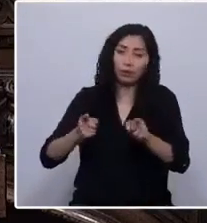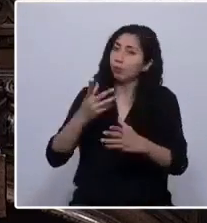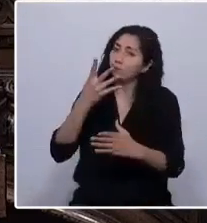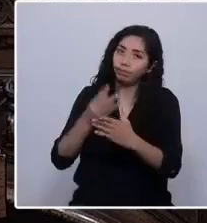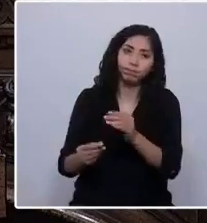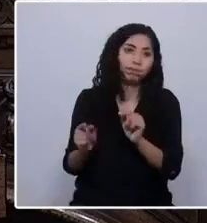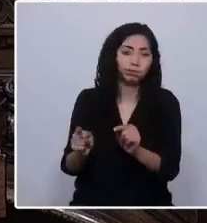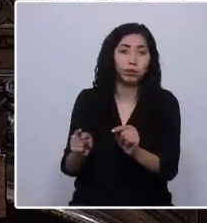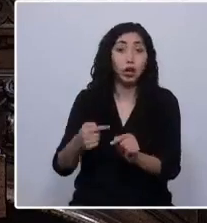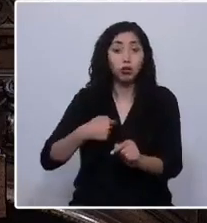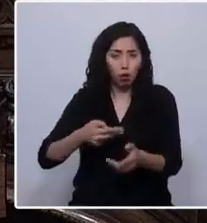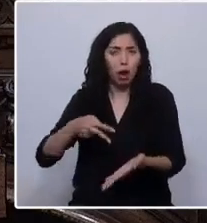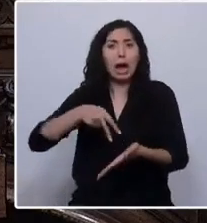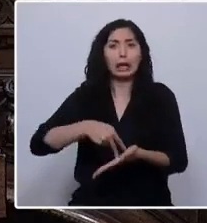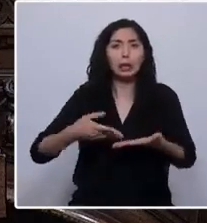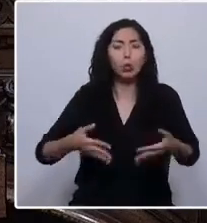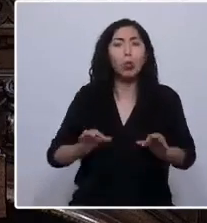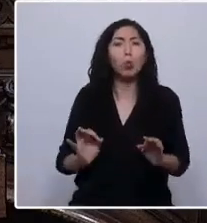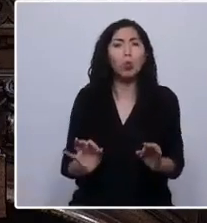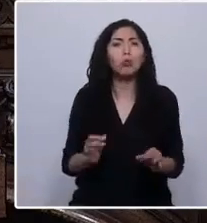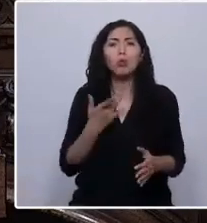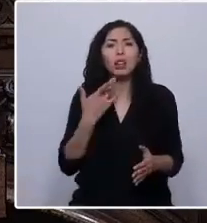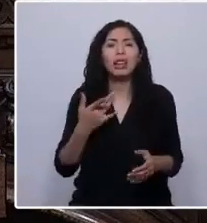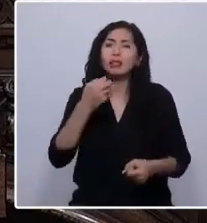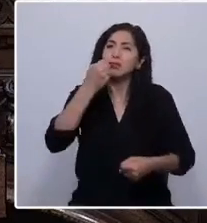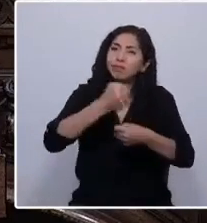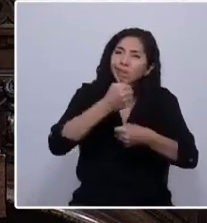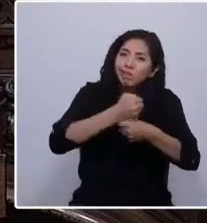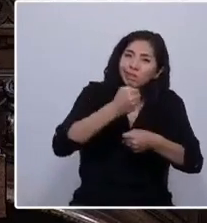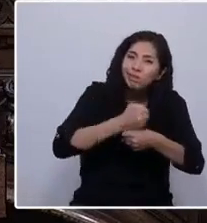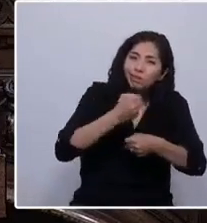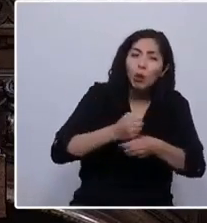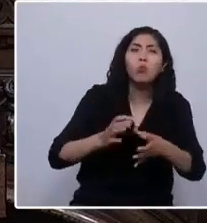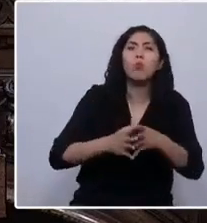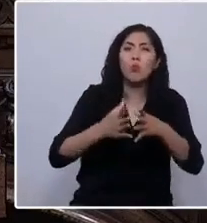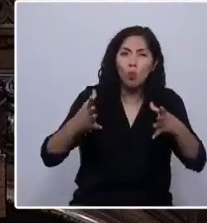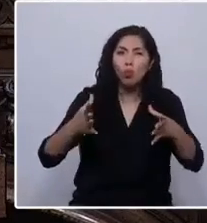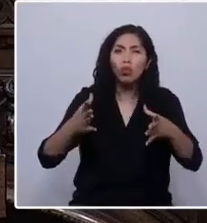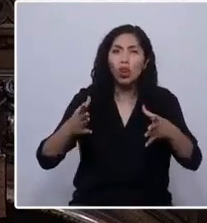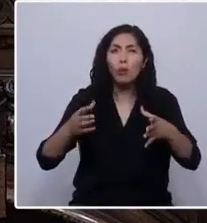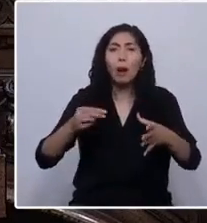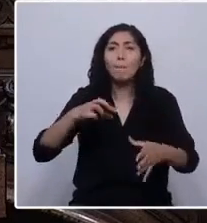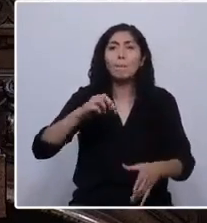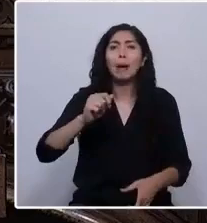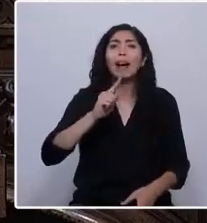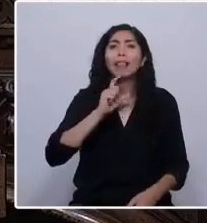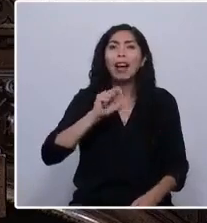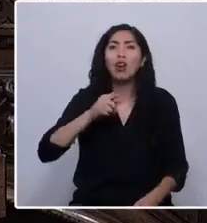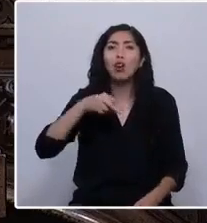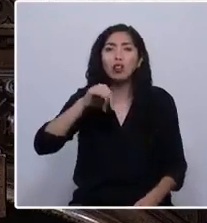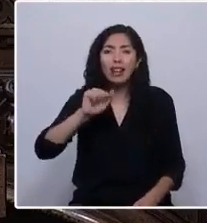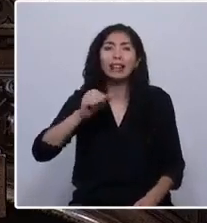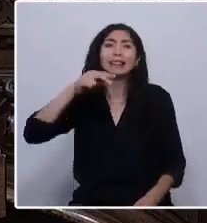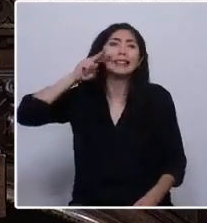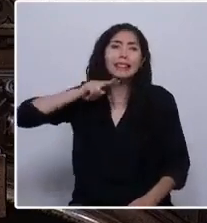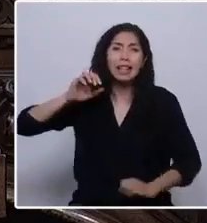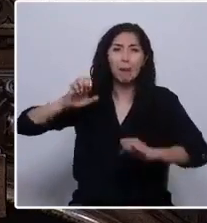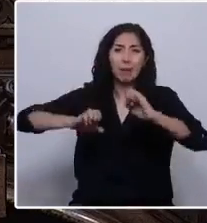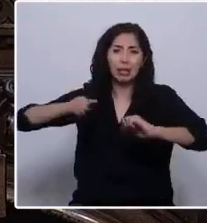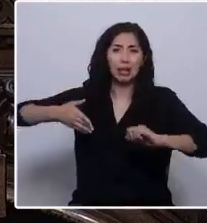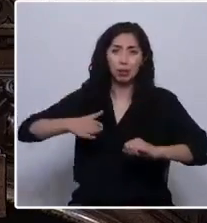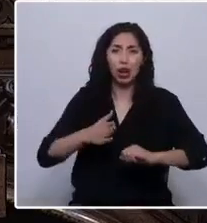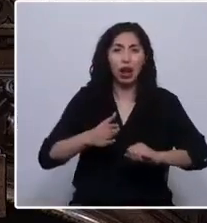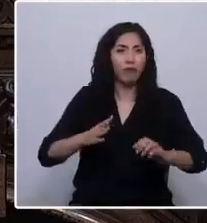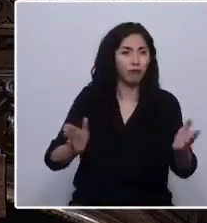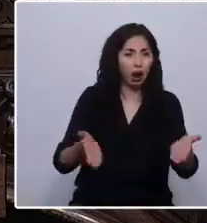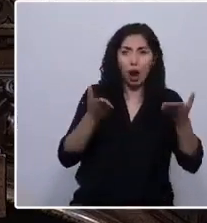Yo estoy aquí justamente para trabajar arduamente para una Patagonia sin salmonera. Viva la primera línea